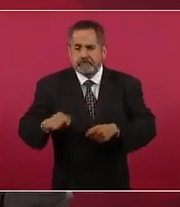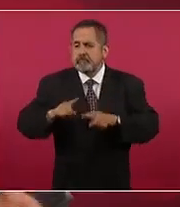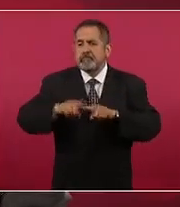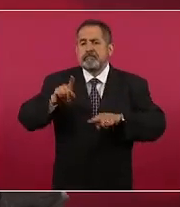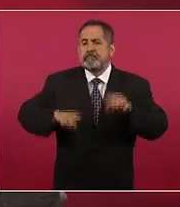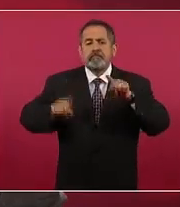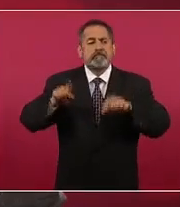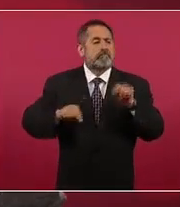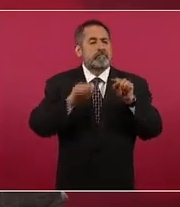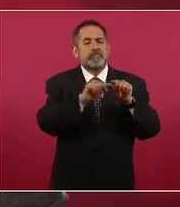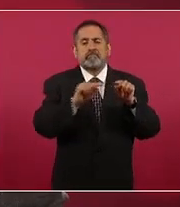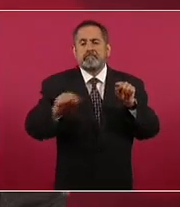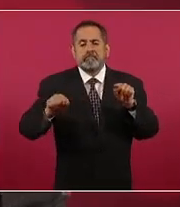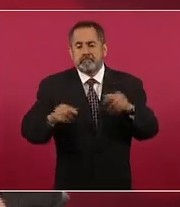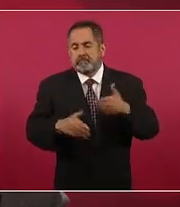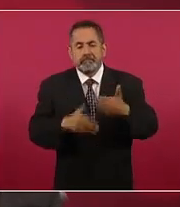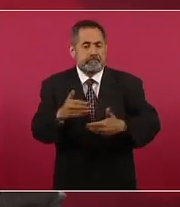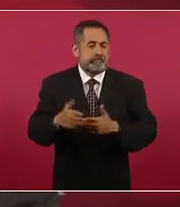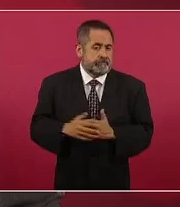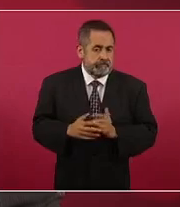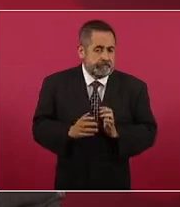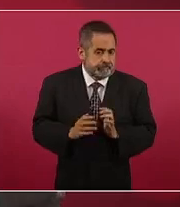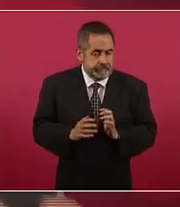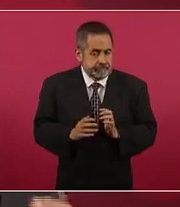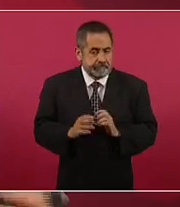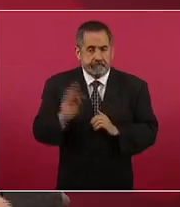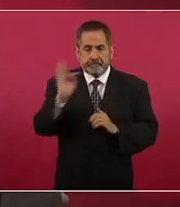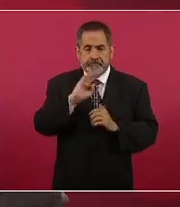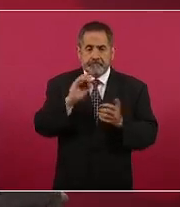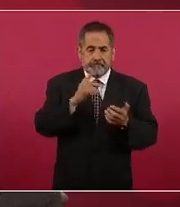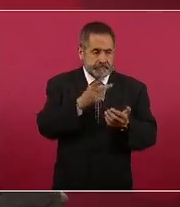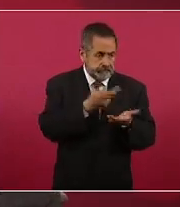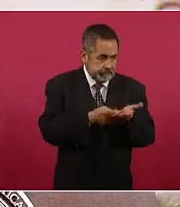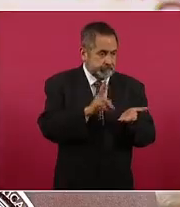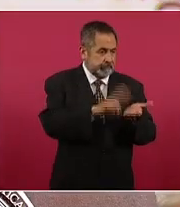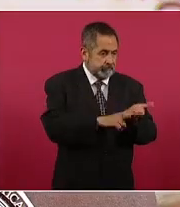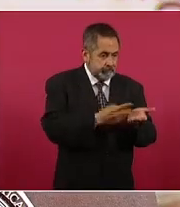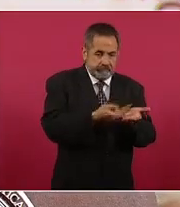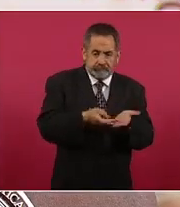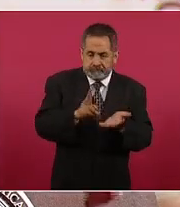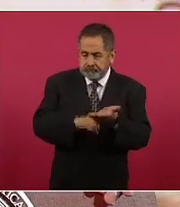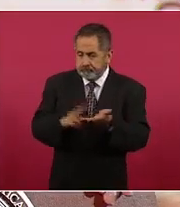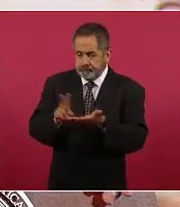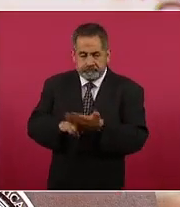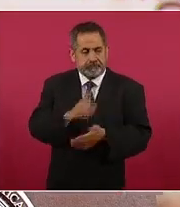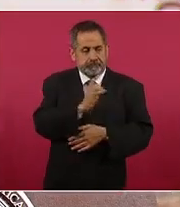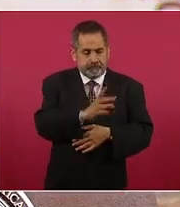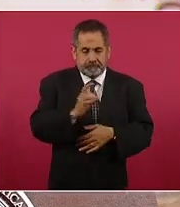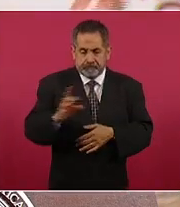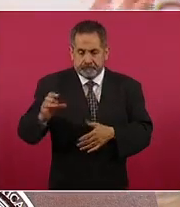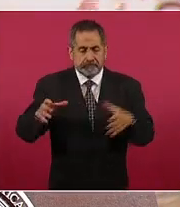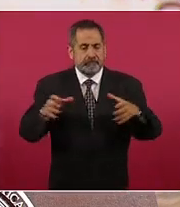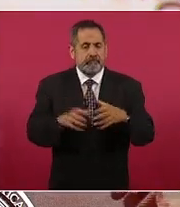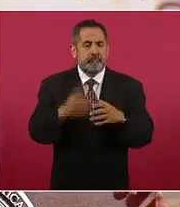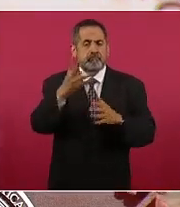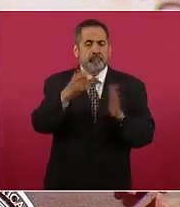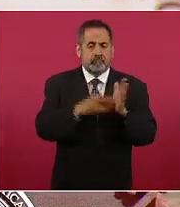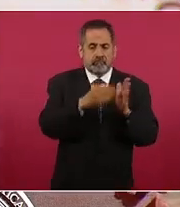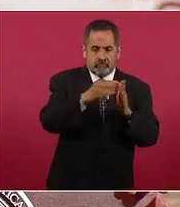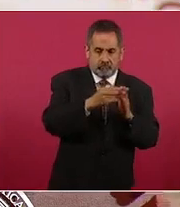aplicación podríamos empezar a completar las dos dosis en los primeros cuatro millones y